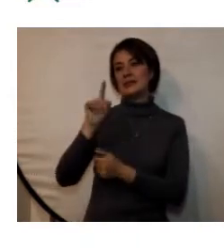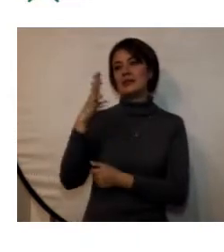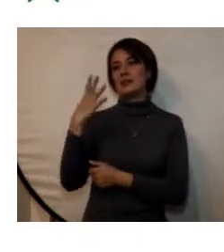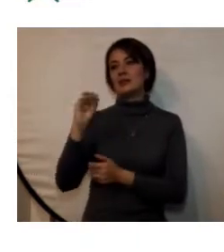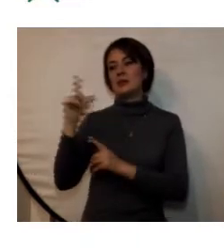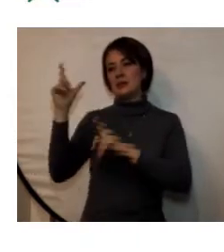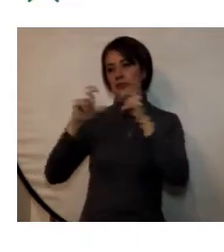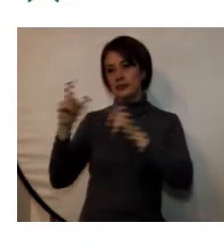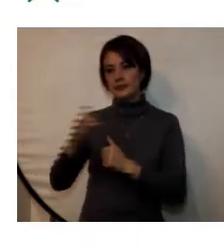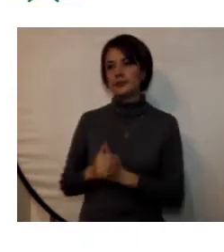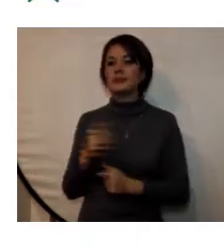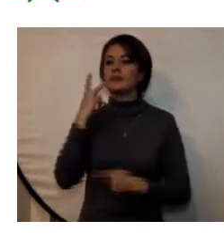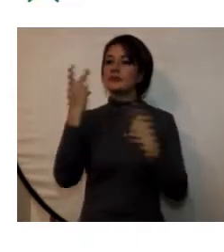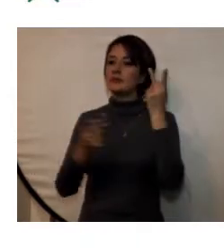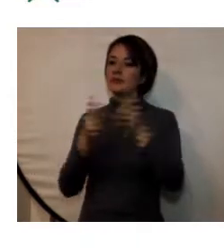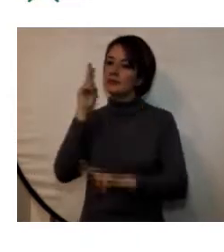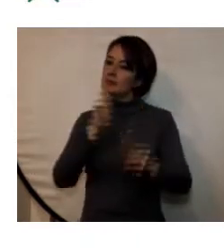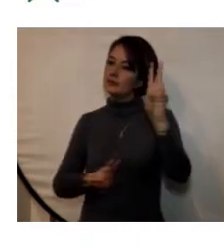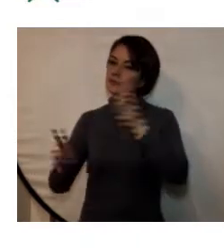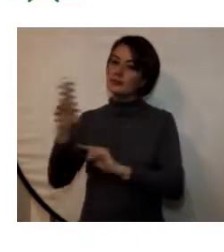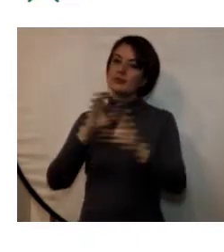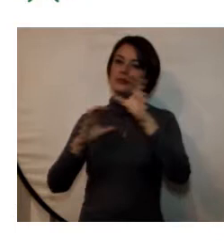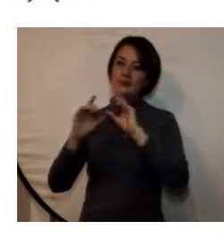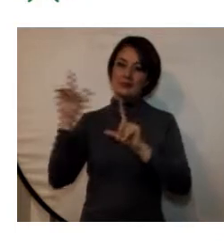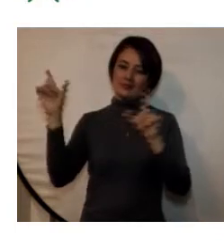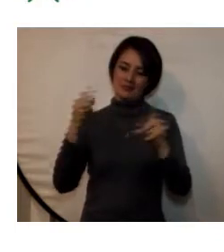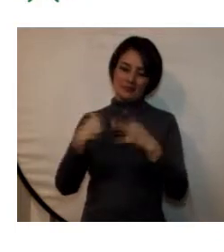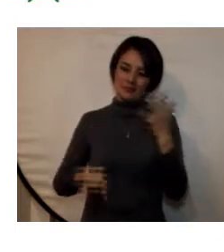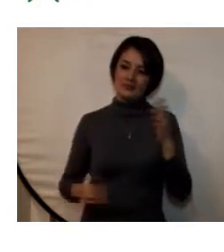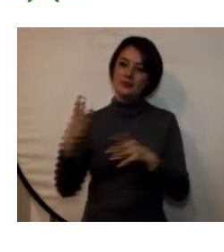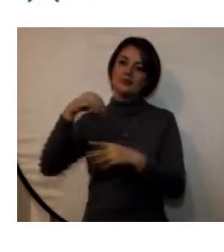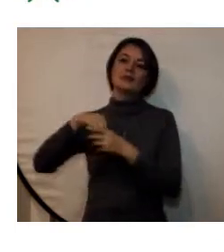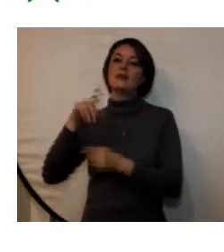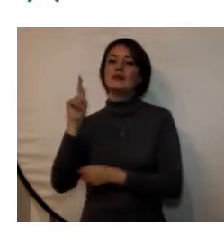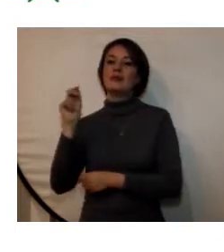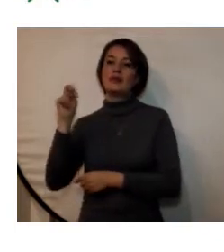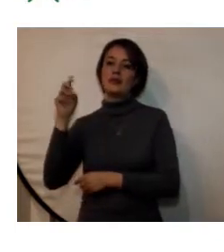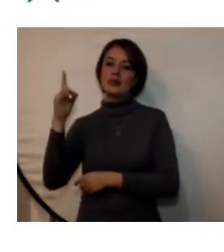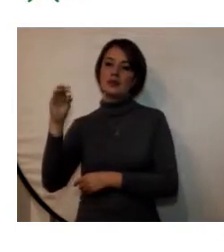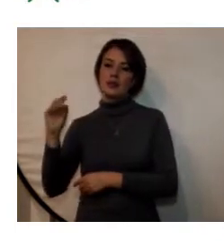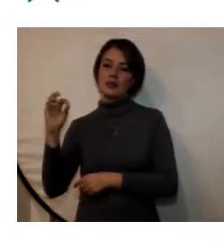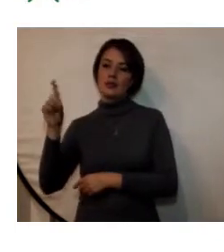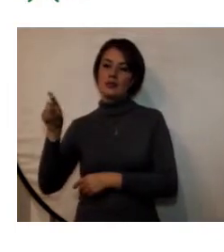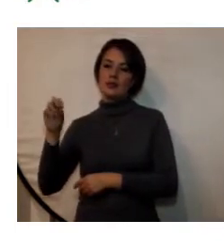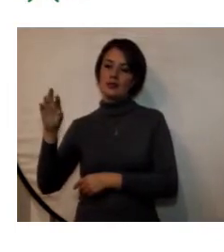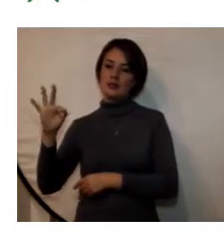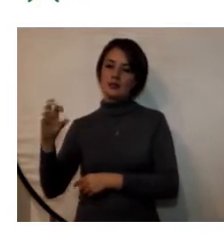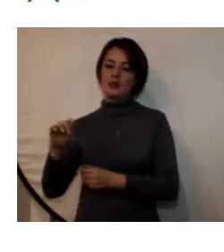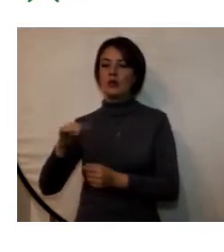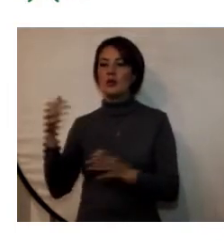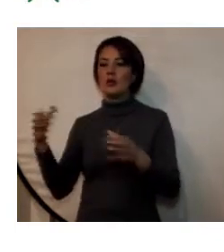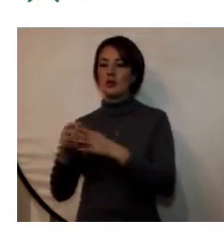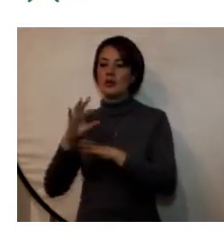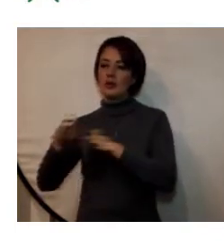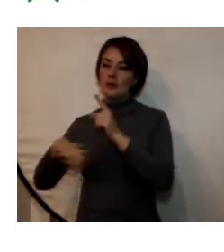fotografías visitas al museo de las telecomunicaciones a la colección Fernando Soto Aparicio y el proyecto Ecomuseo